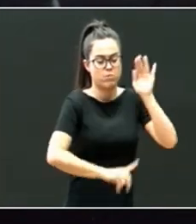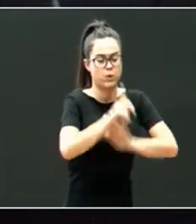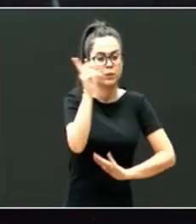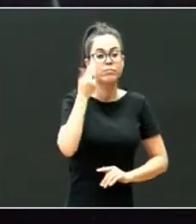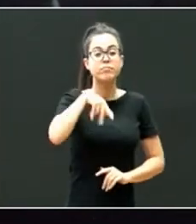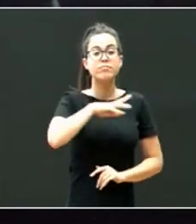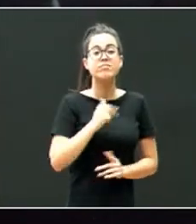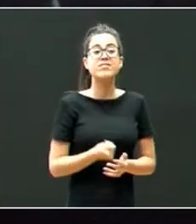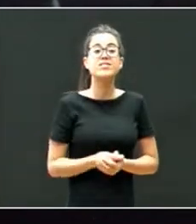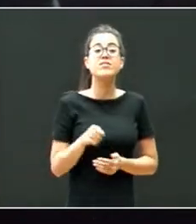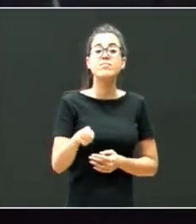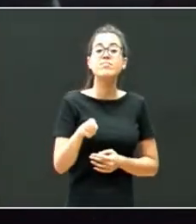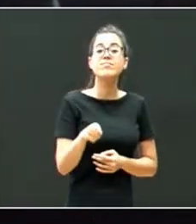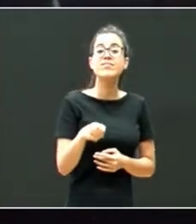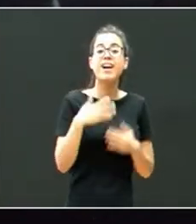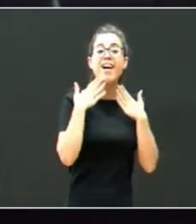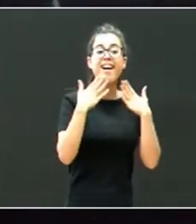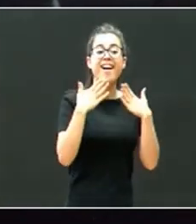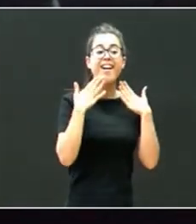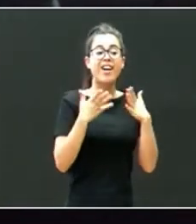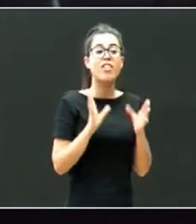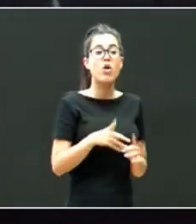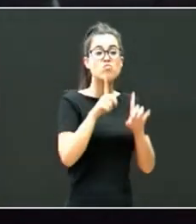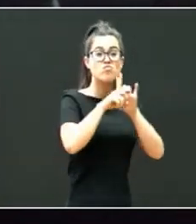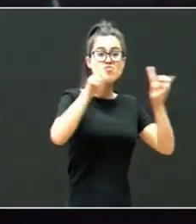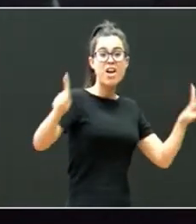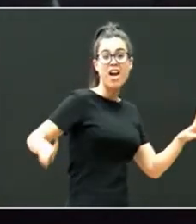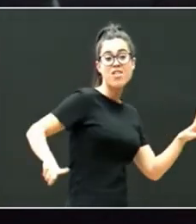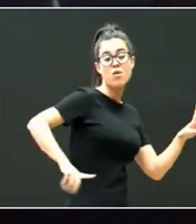creamos a raíz de haber acompañado un equipo ciclista durante un año